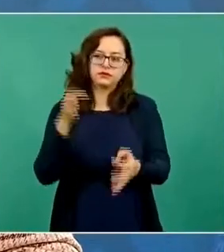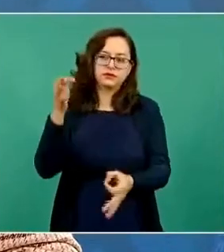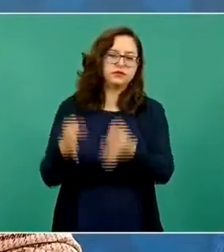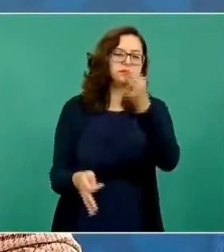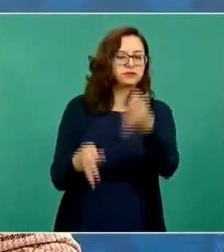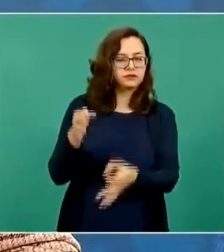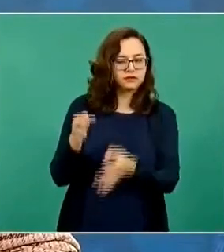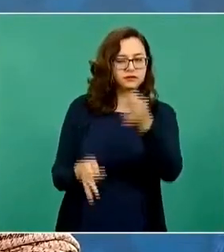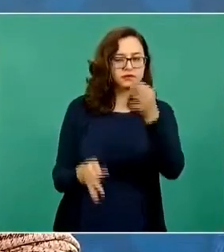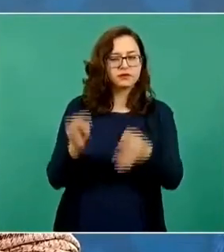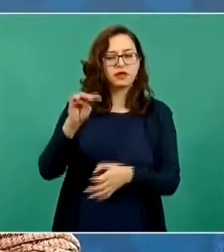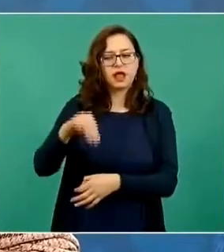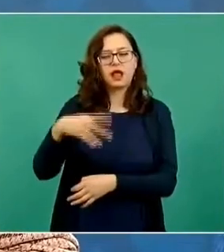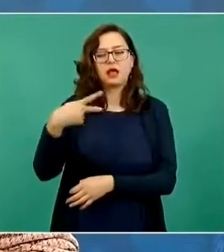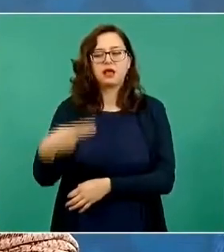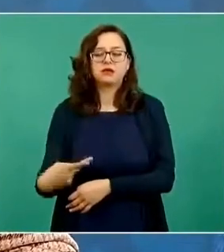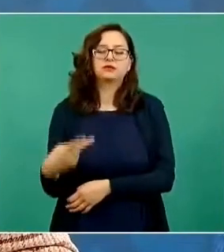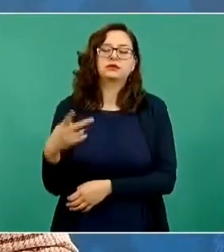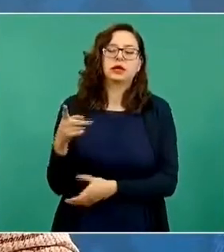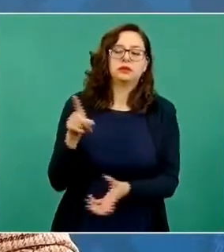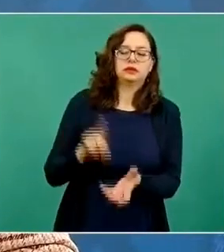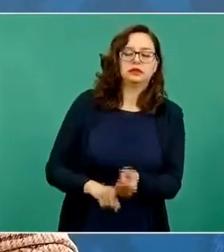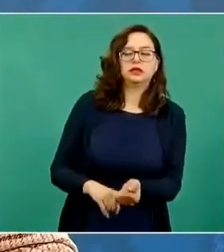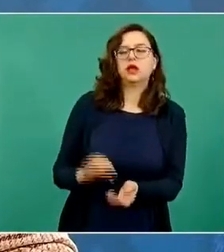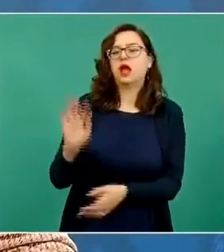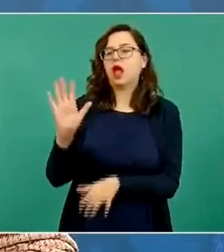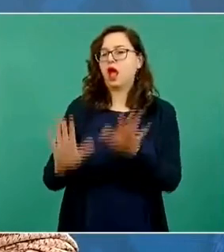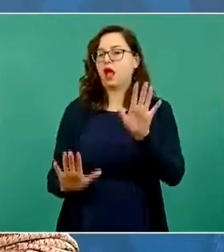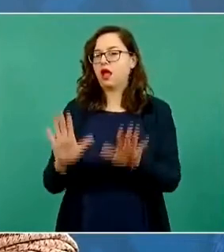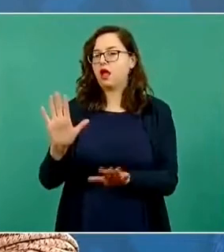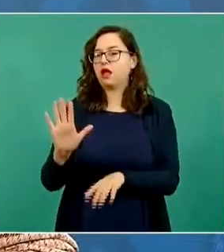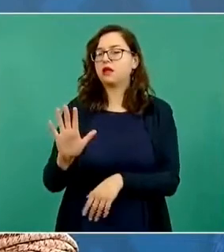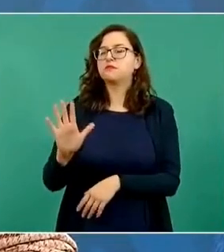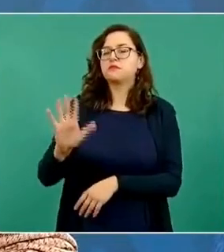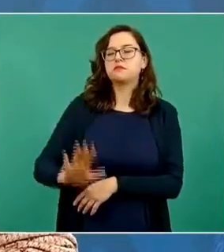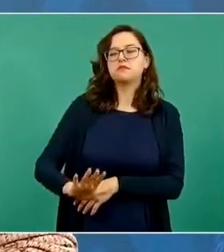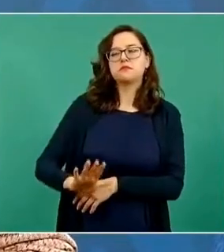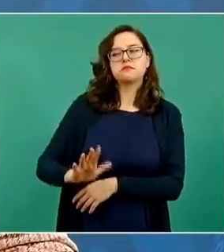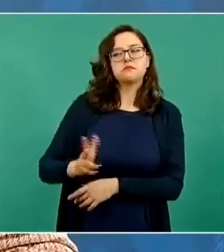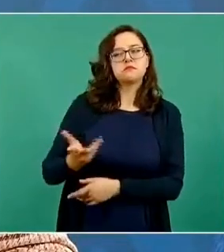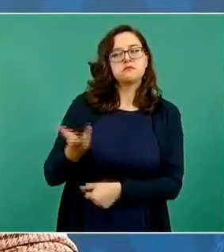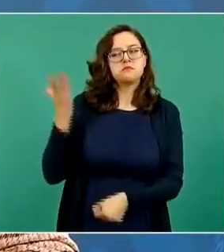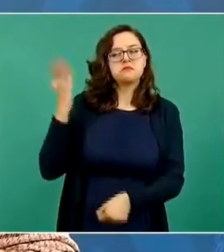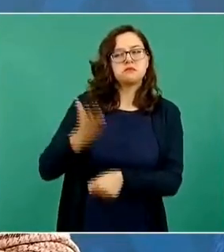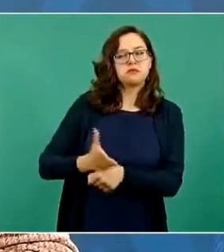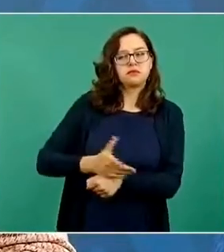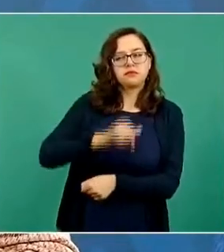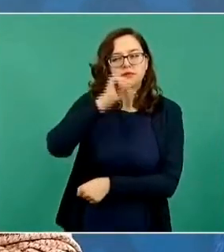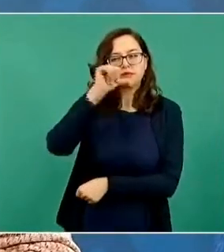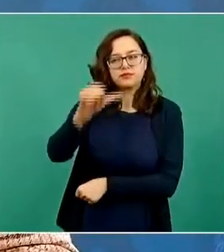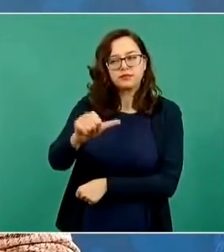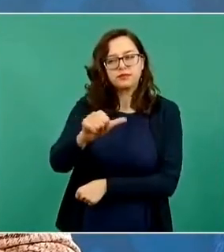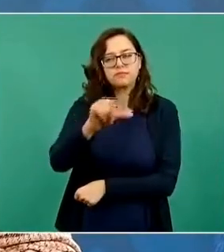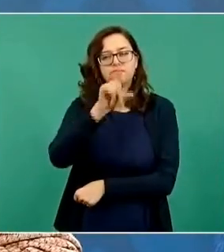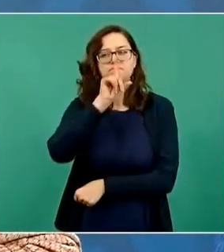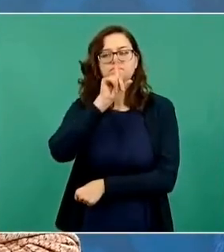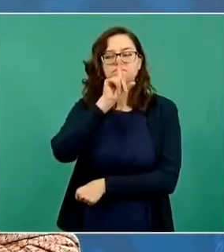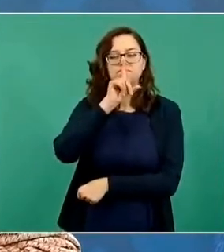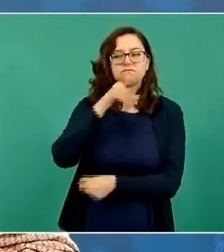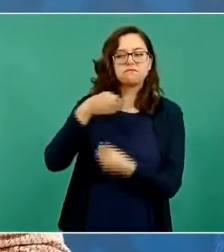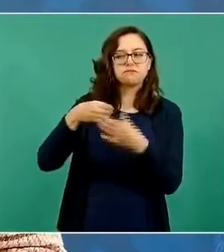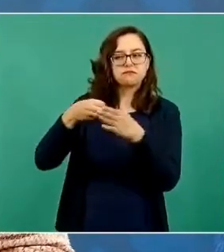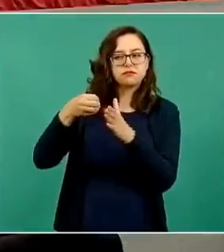mediante el seguimiento a las investigaciones que sancionan el crimen.